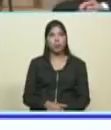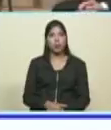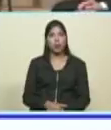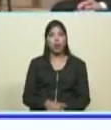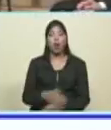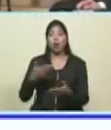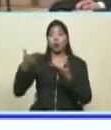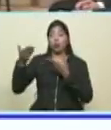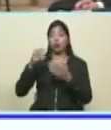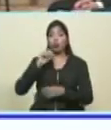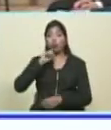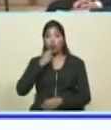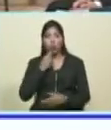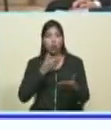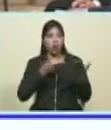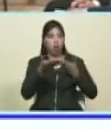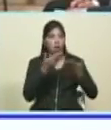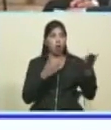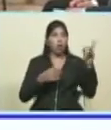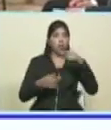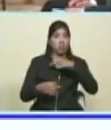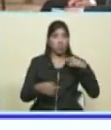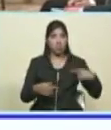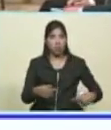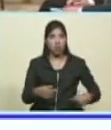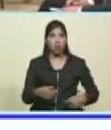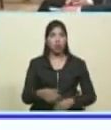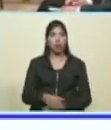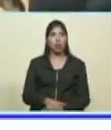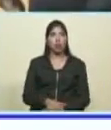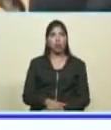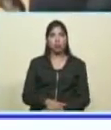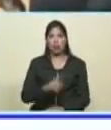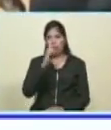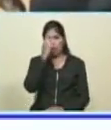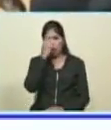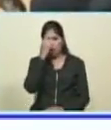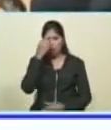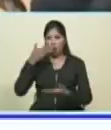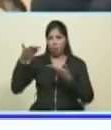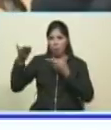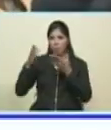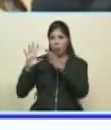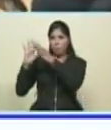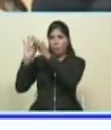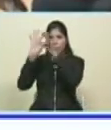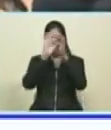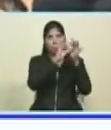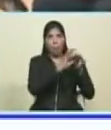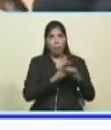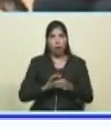China, Rusia, Bielorrusia, Irán, India, etcétera,